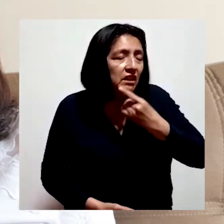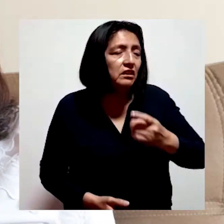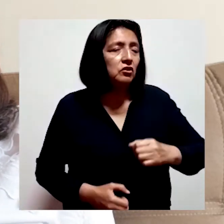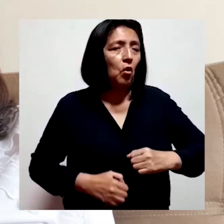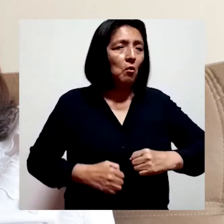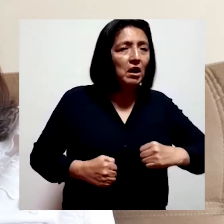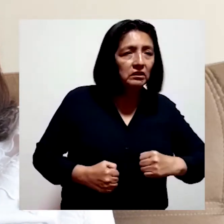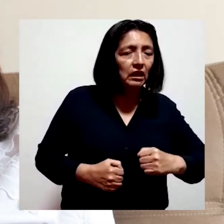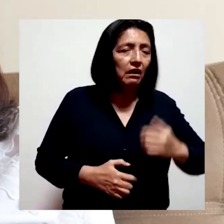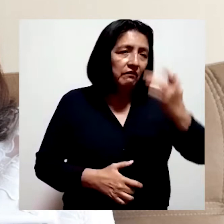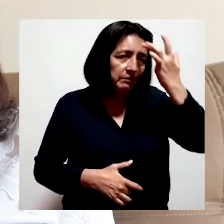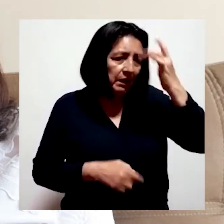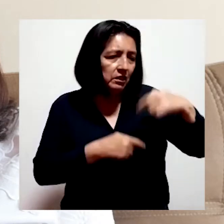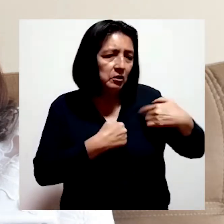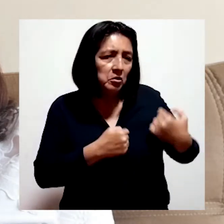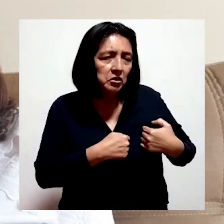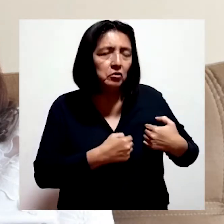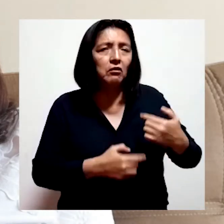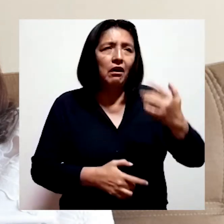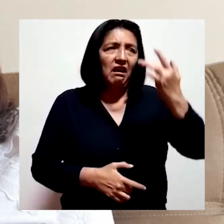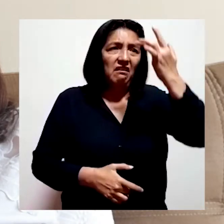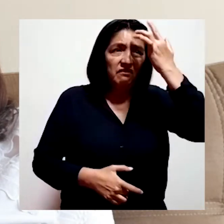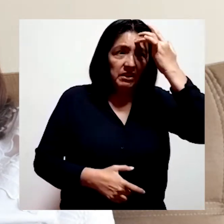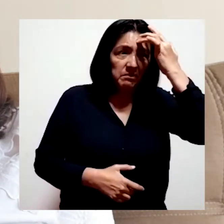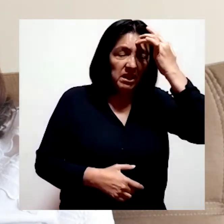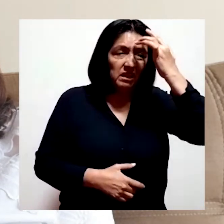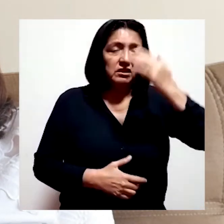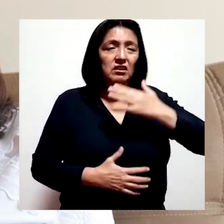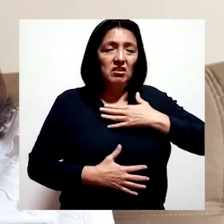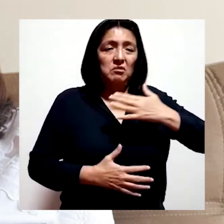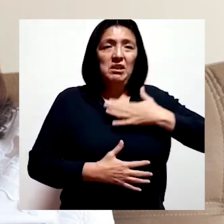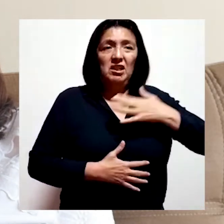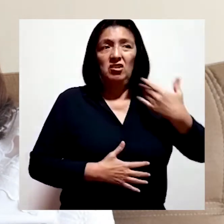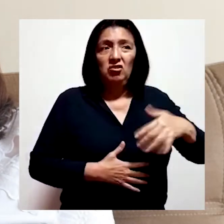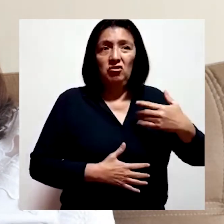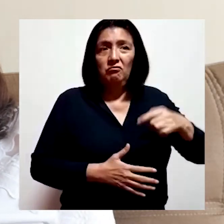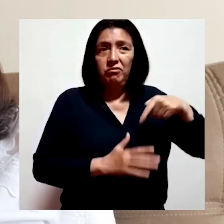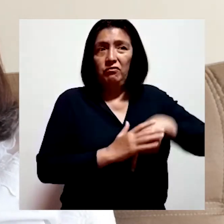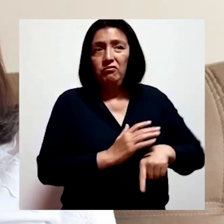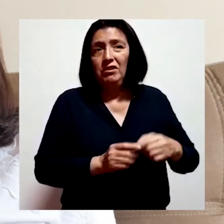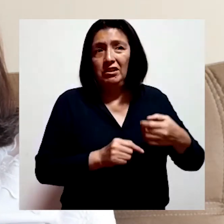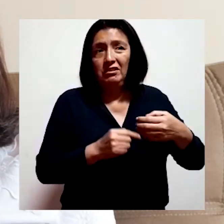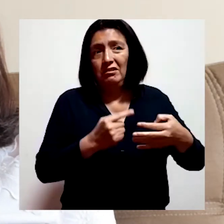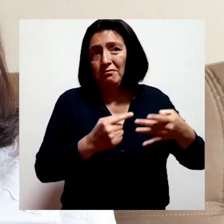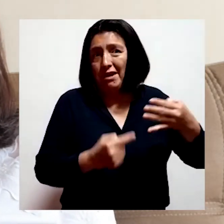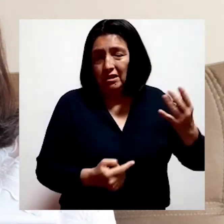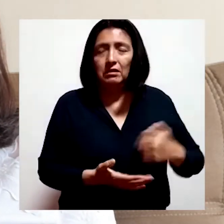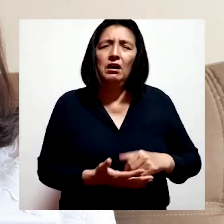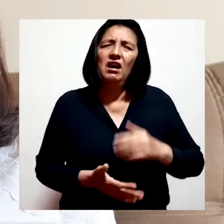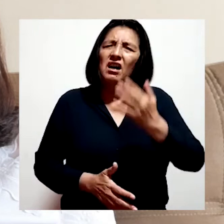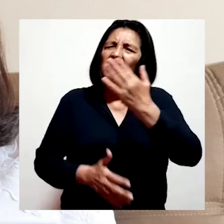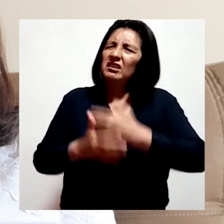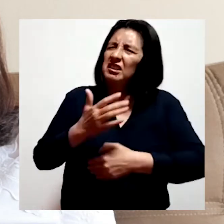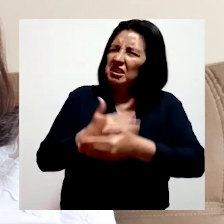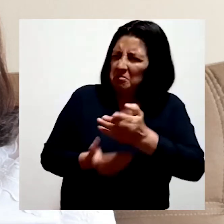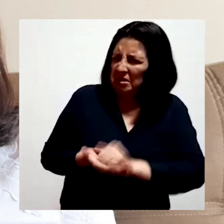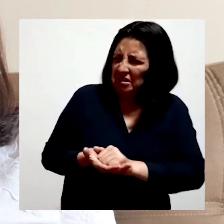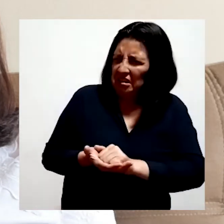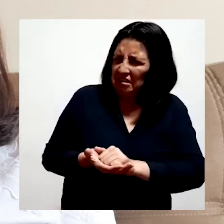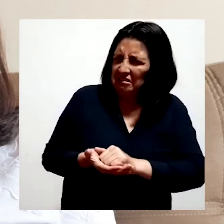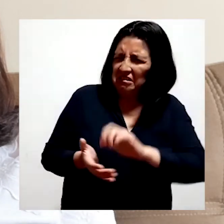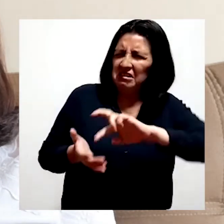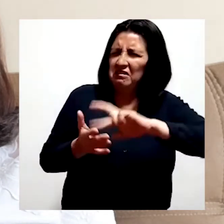las enfermedades coronarias, las enfermedades respiratorias crónicas, entre otras. ¿Es la discapacidad una comorbilidad?